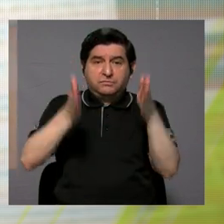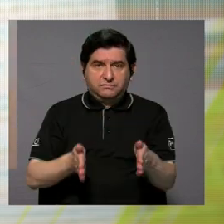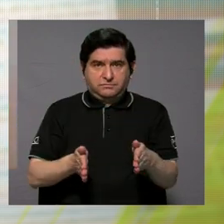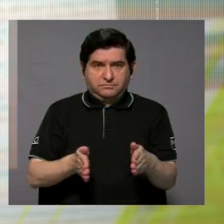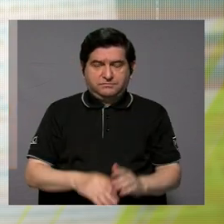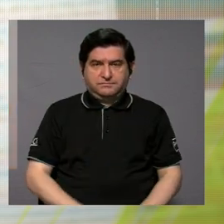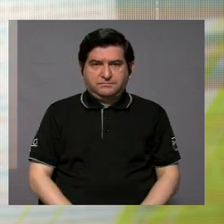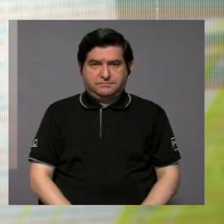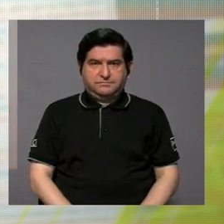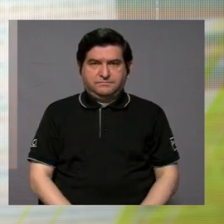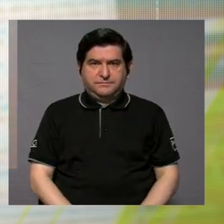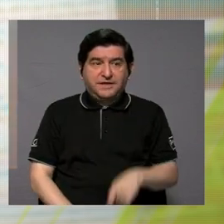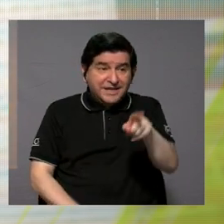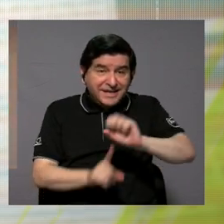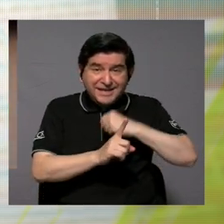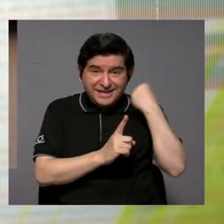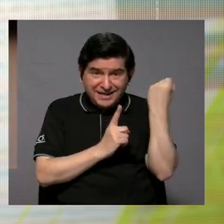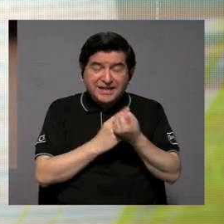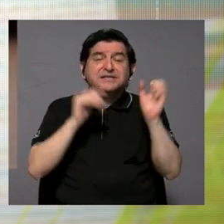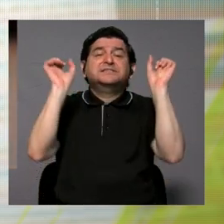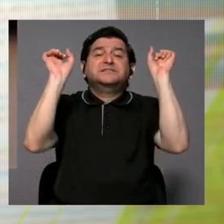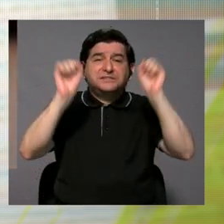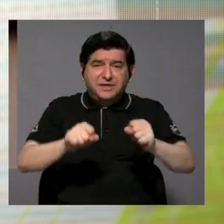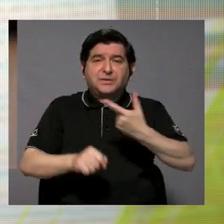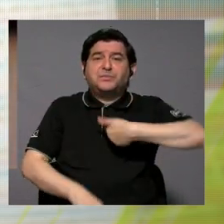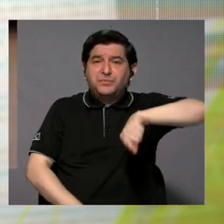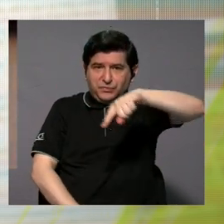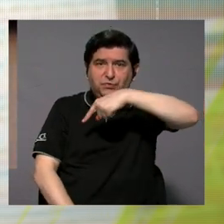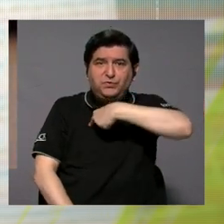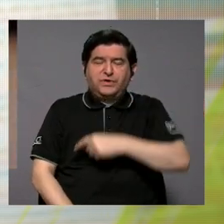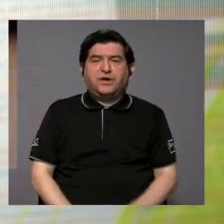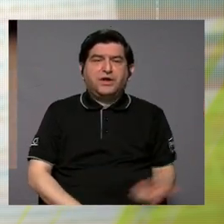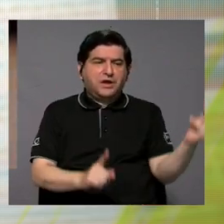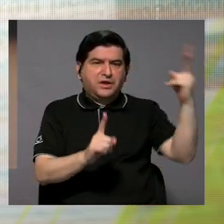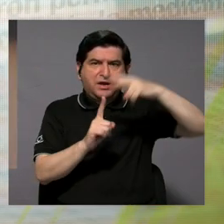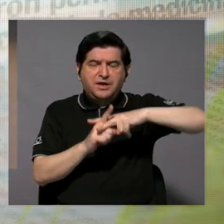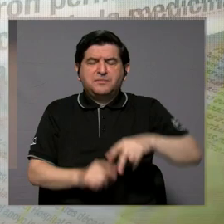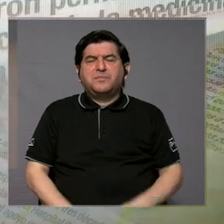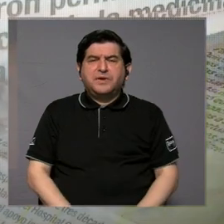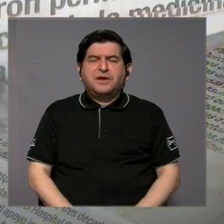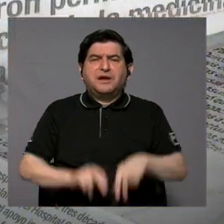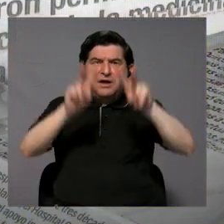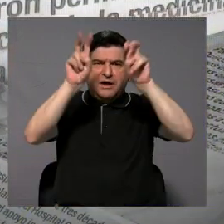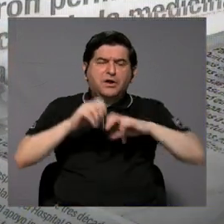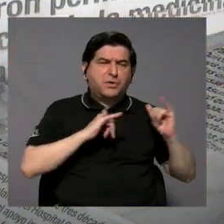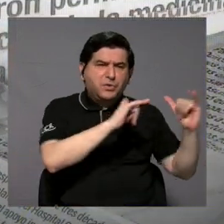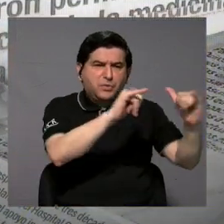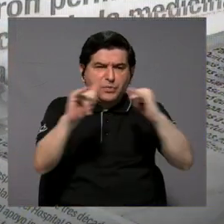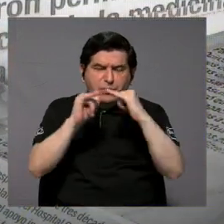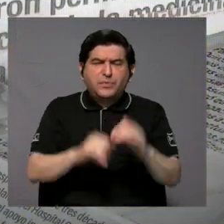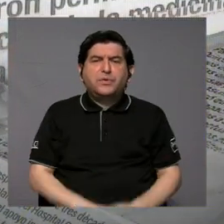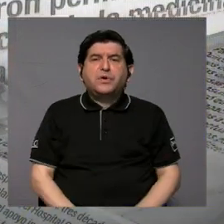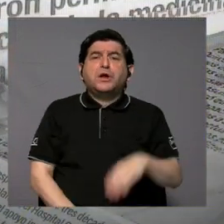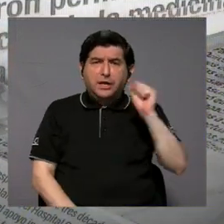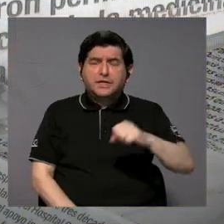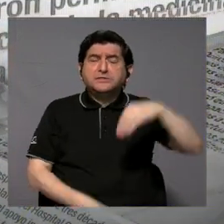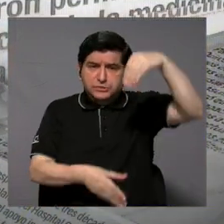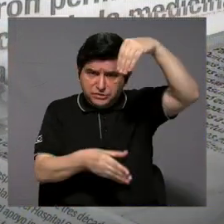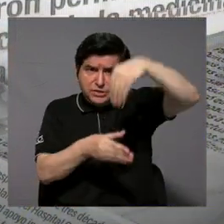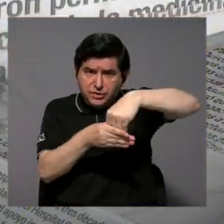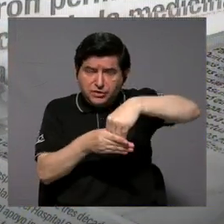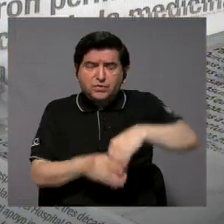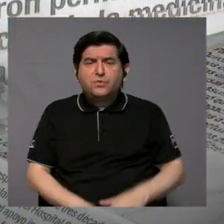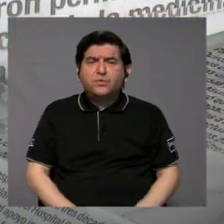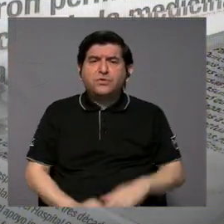estudiantes. En esas condiciones sí podemos aplicar pruebas estandarizadas con un peso en la promoción.